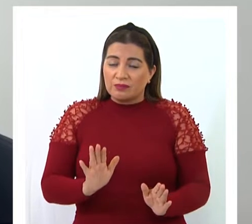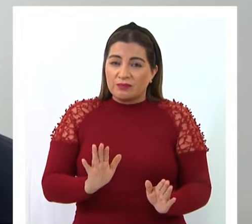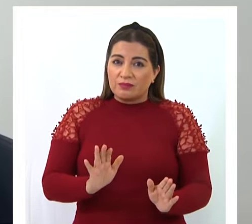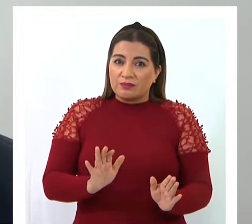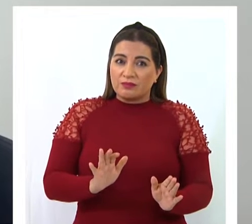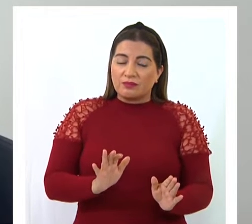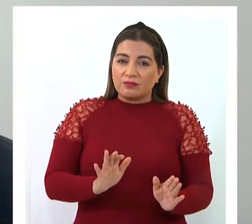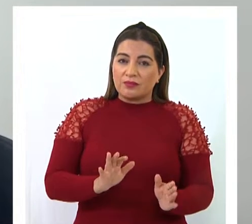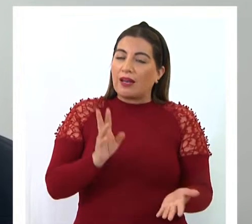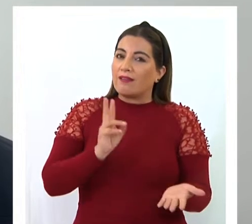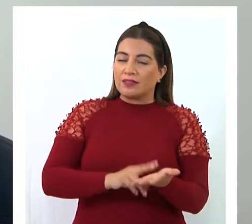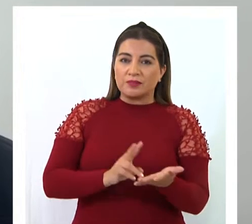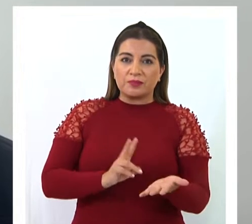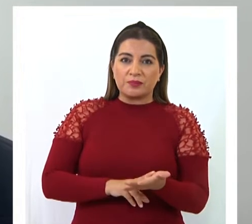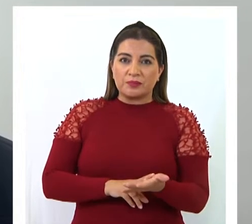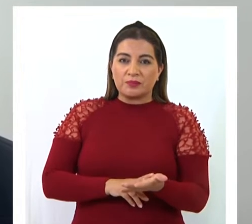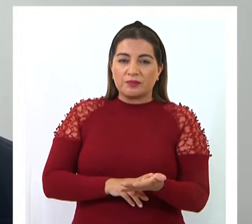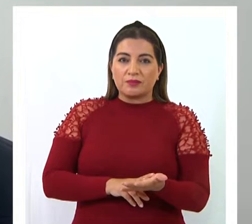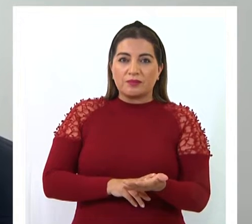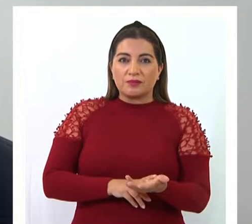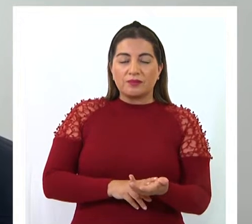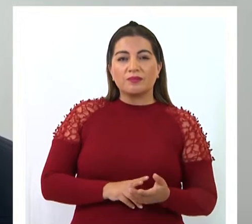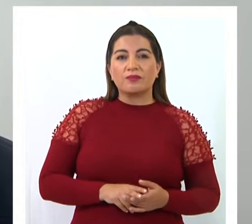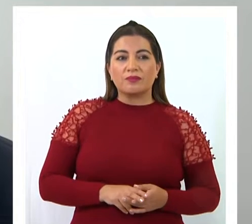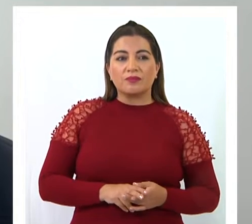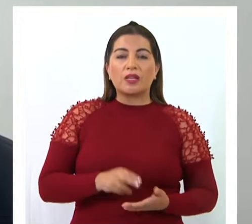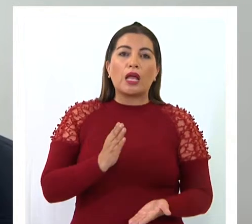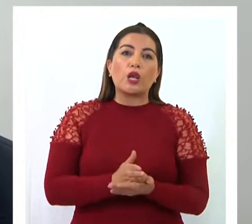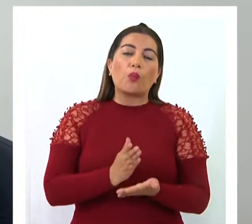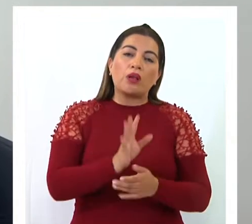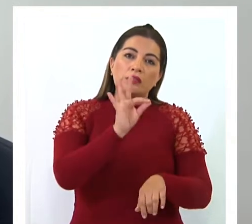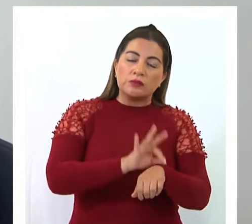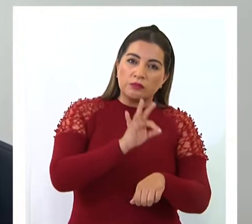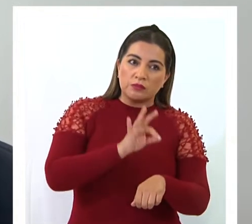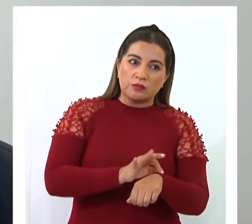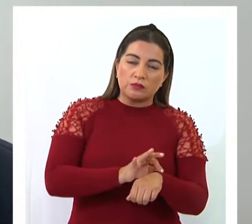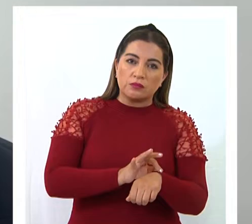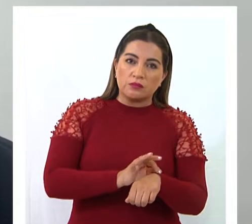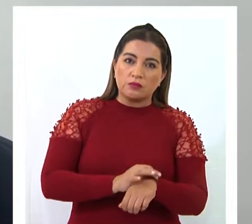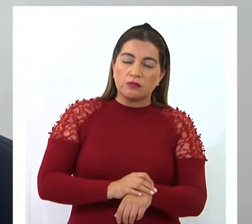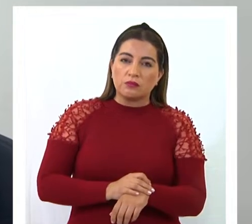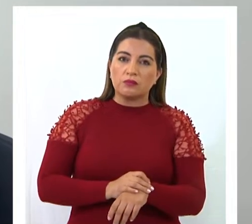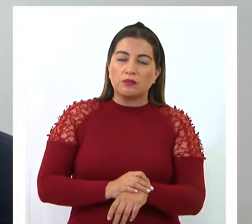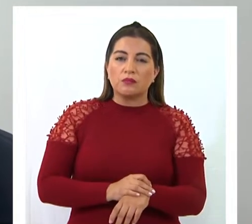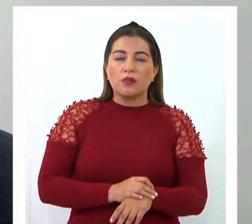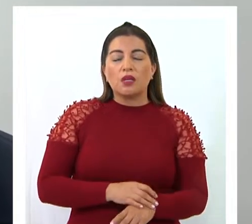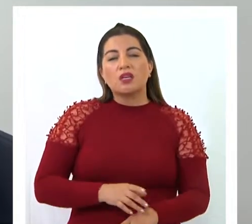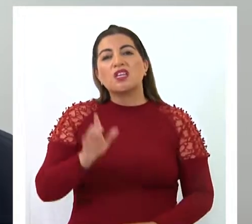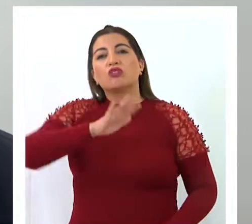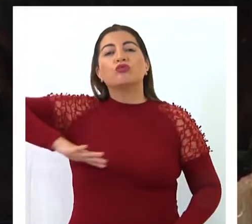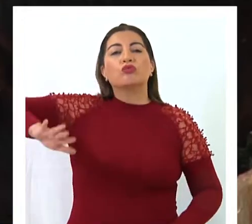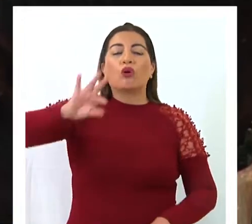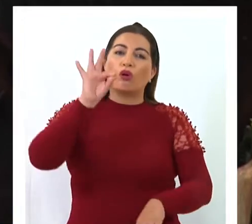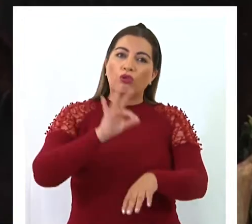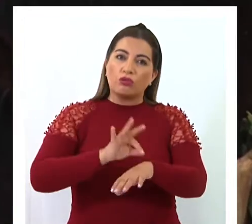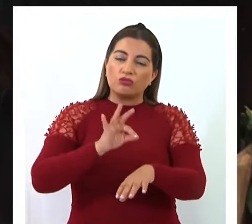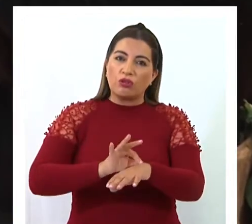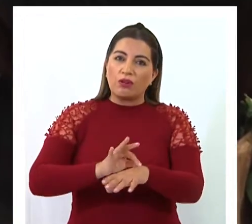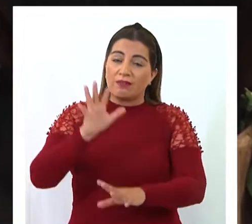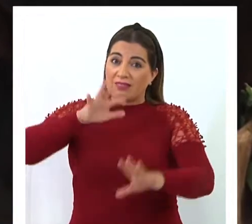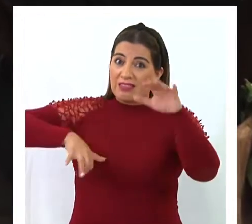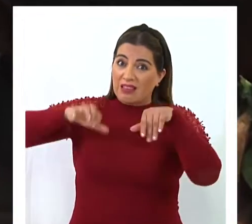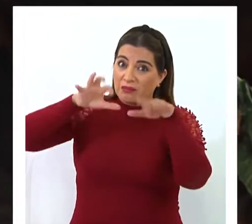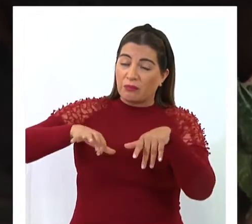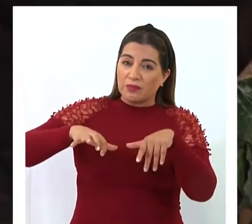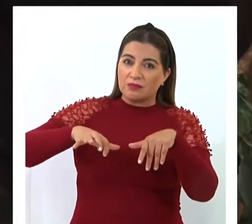Pero sin duda que tanto el Colegio Médico como los médicos veterinarios hoy en día estamos en una